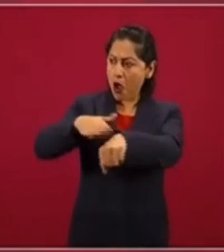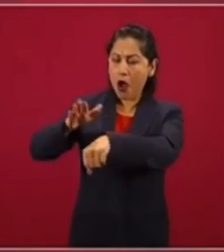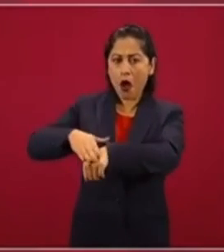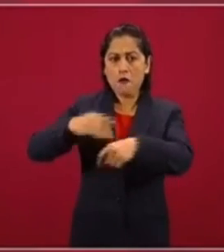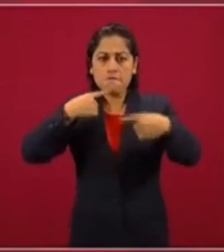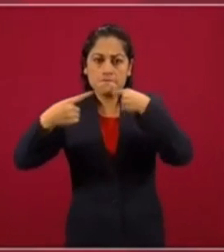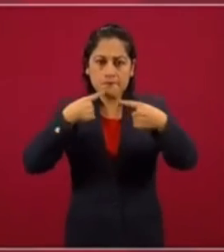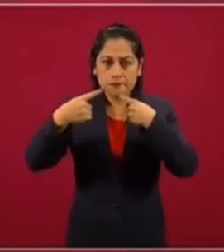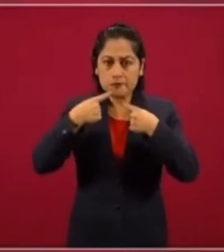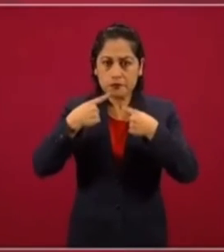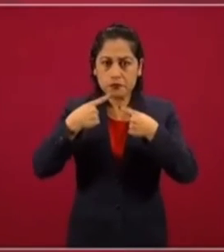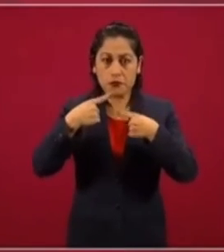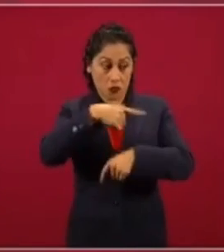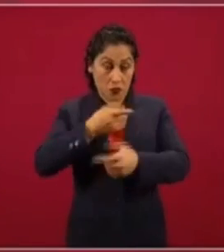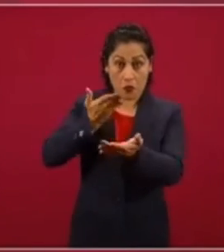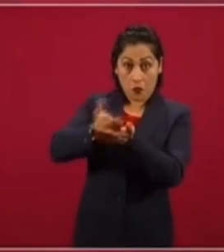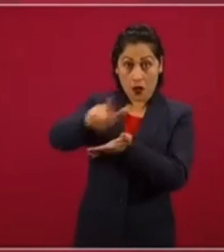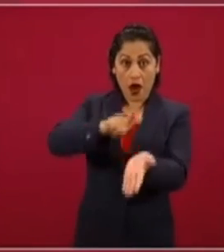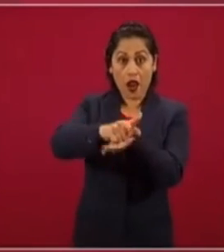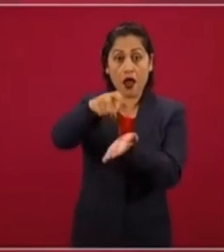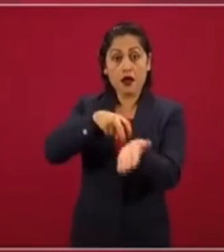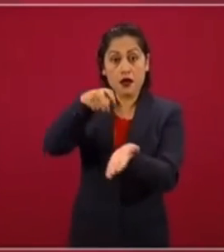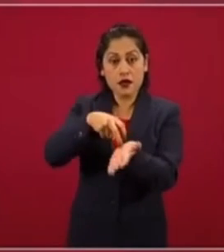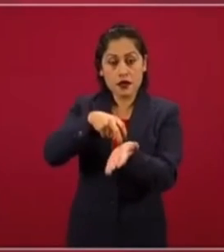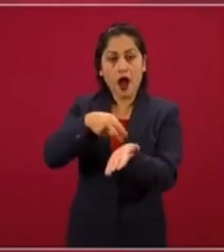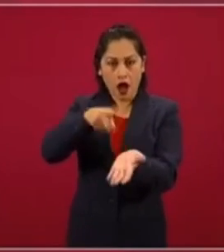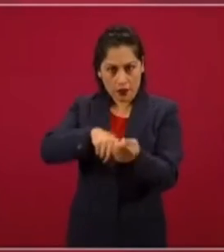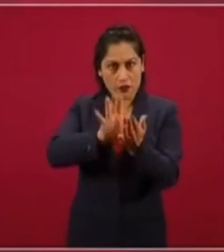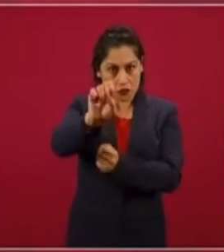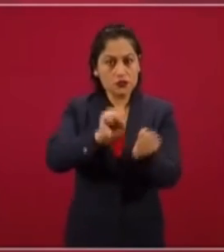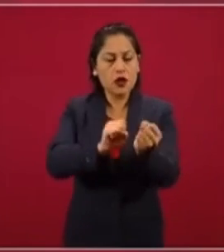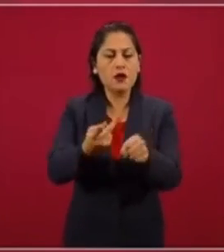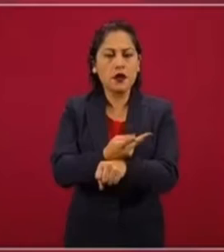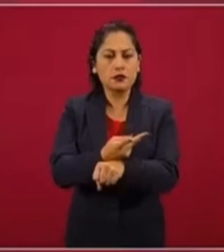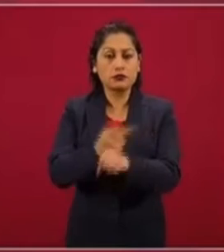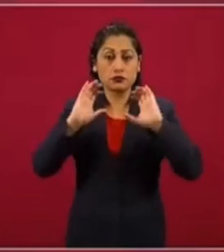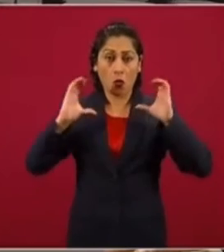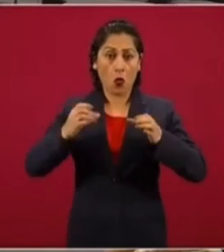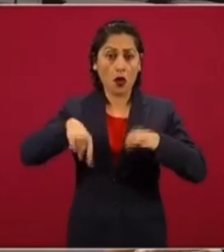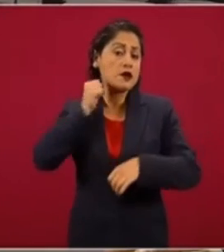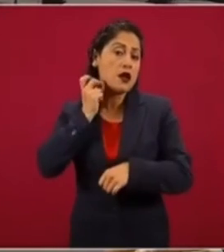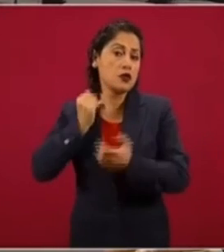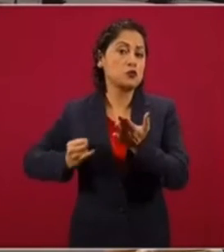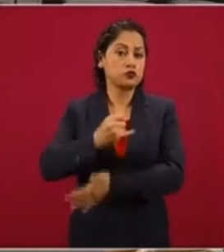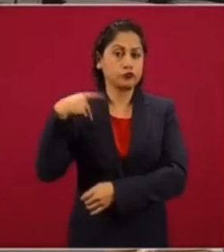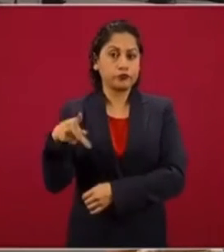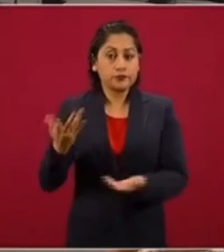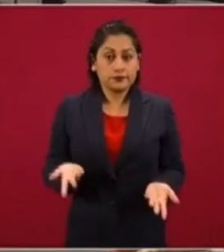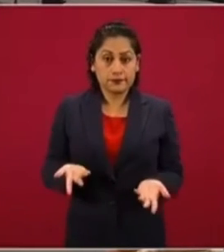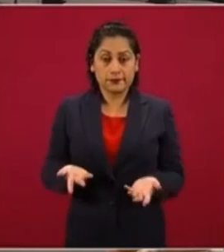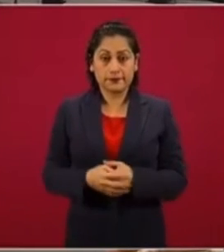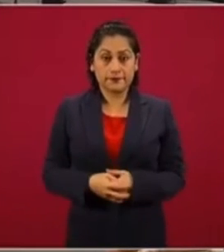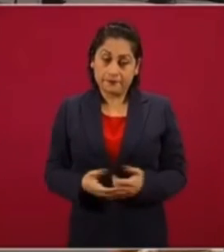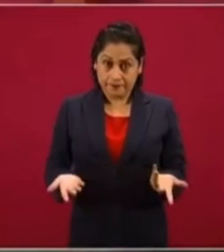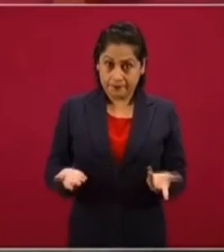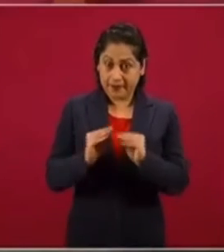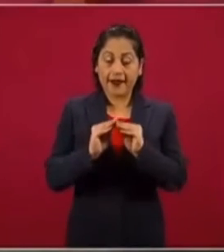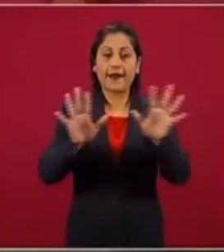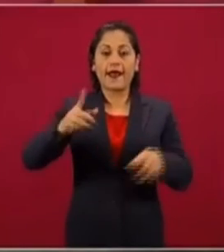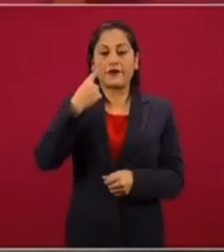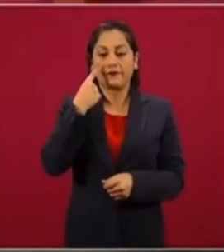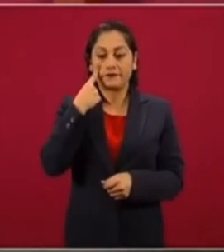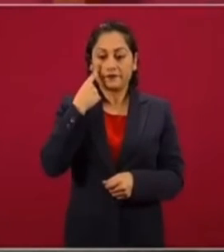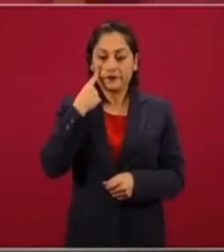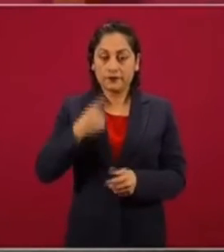si se va a proponer una reforma constitucional, que el Congreso resuelva. Desde luego, también,